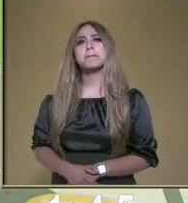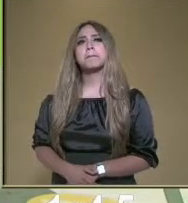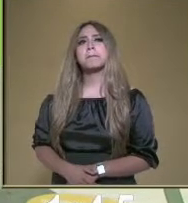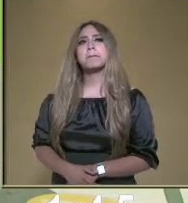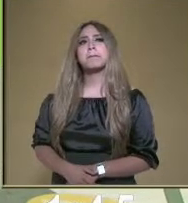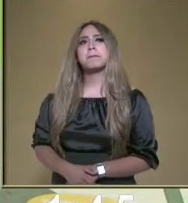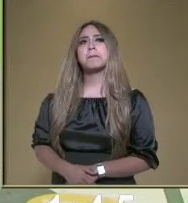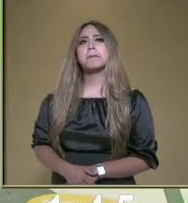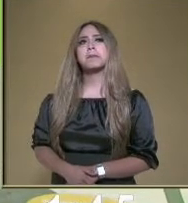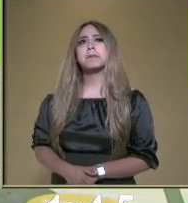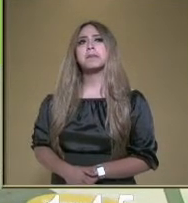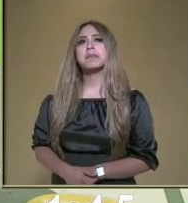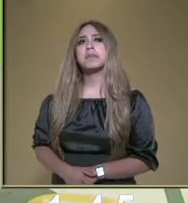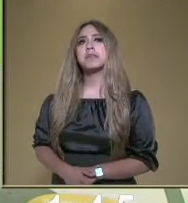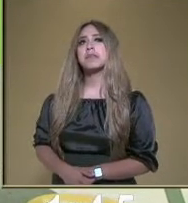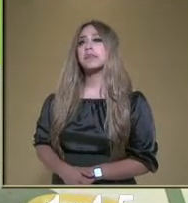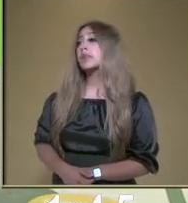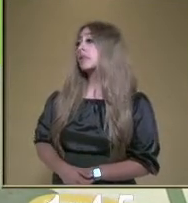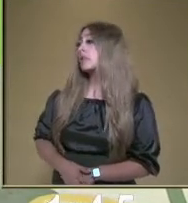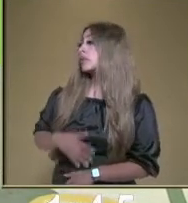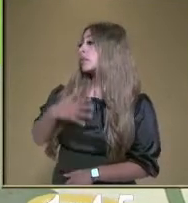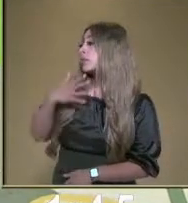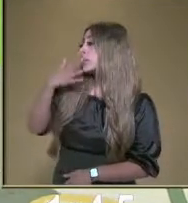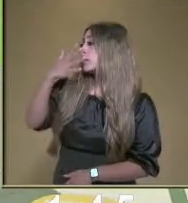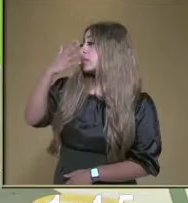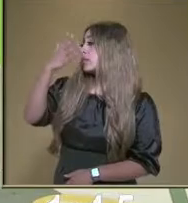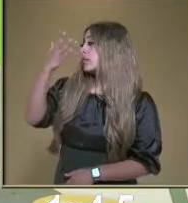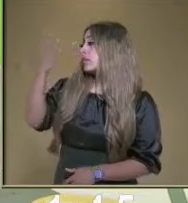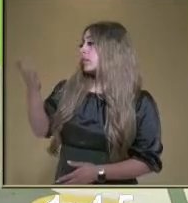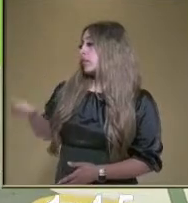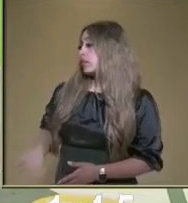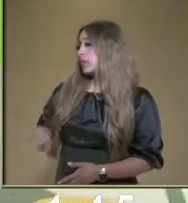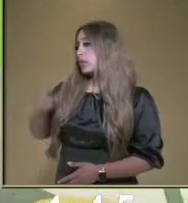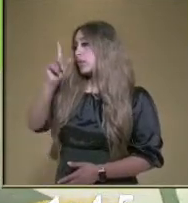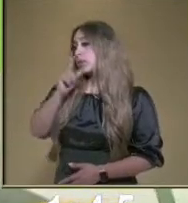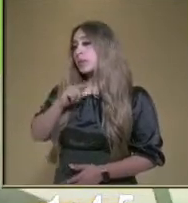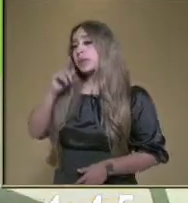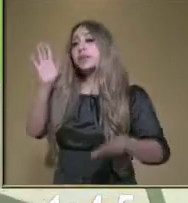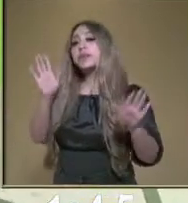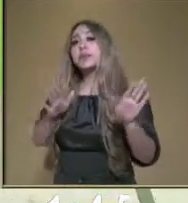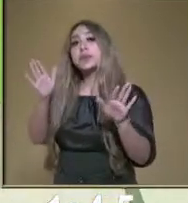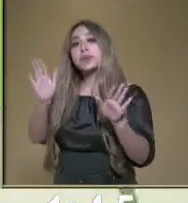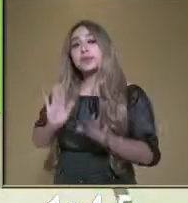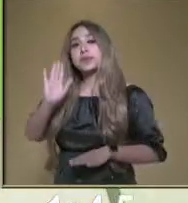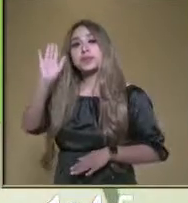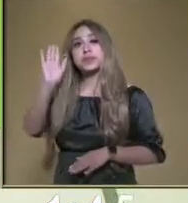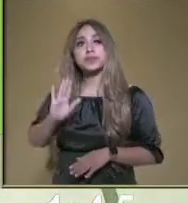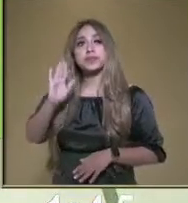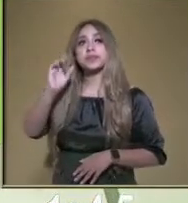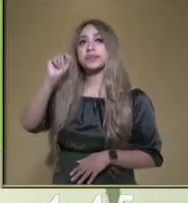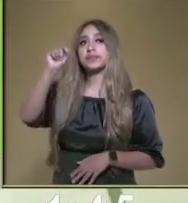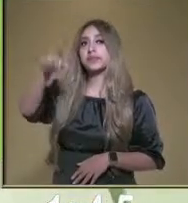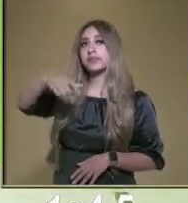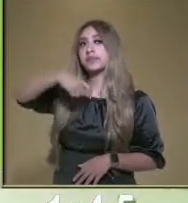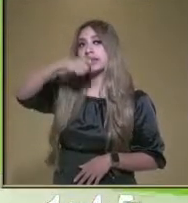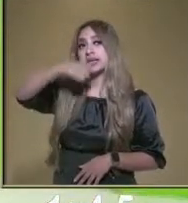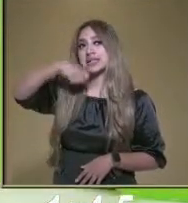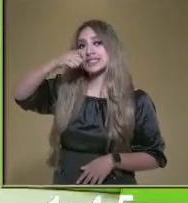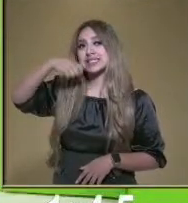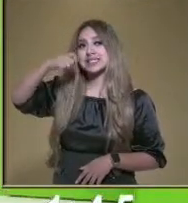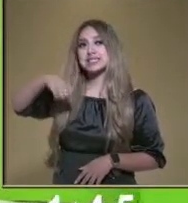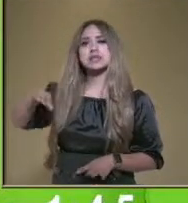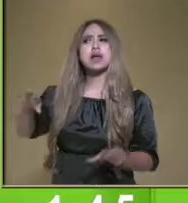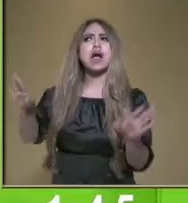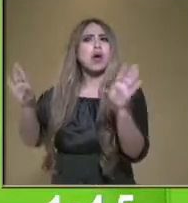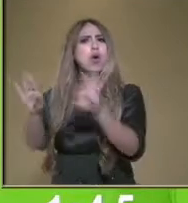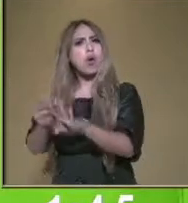que olía tan rico y parecía un ave. Y saben también que les voy a dar cepillos de dientes. ¿Cómo?